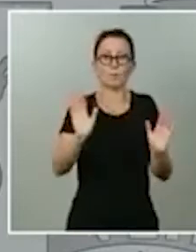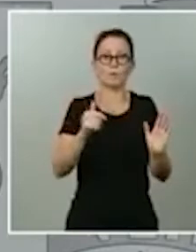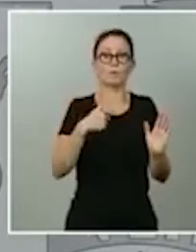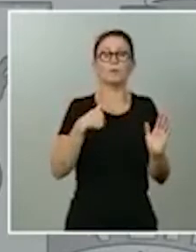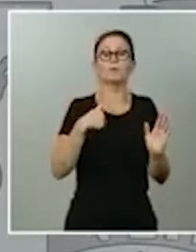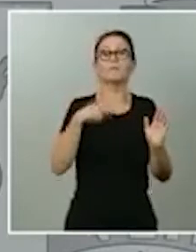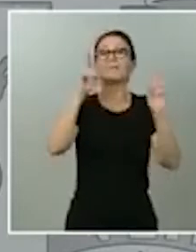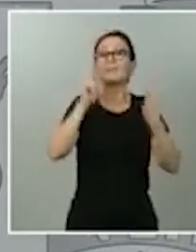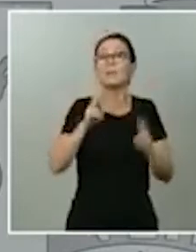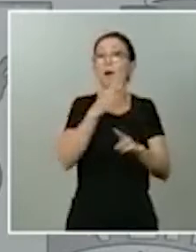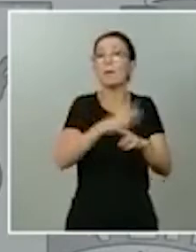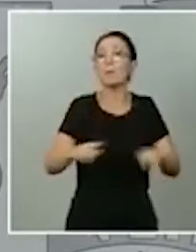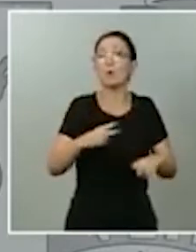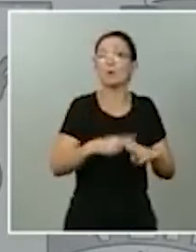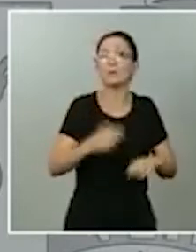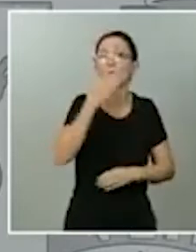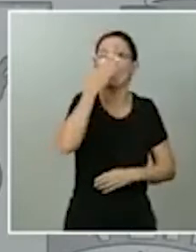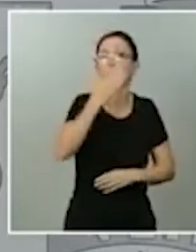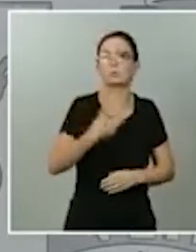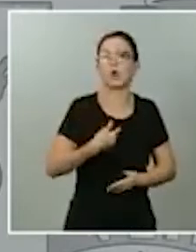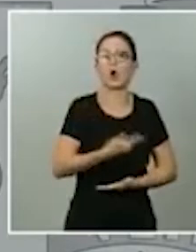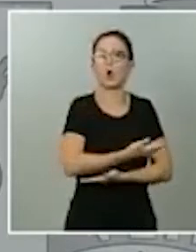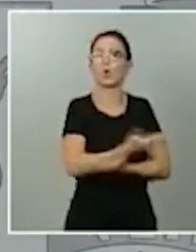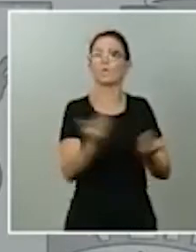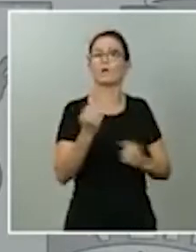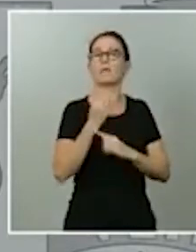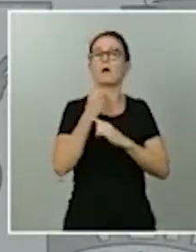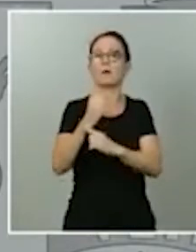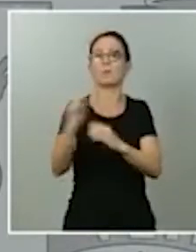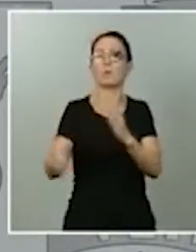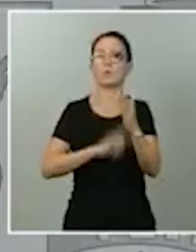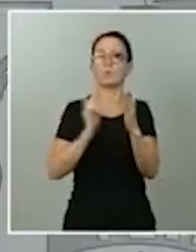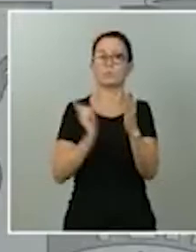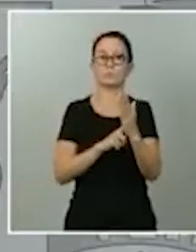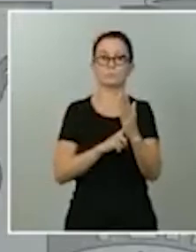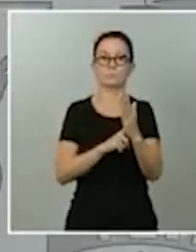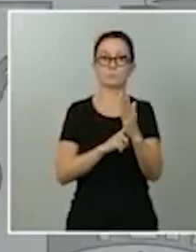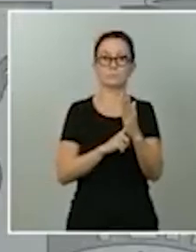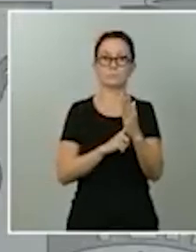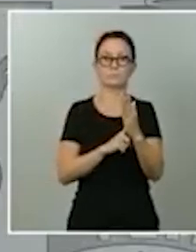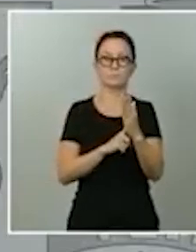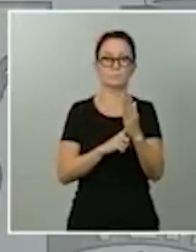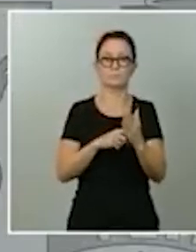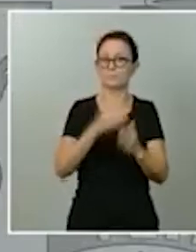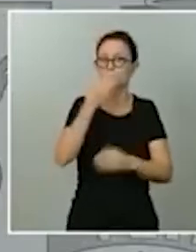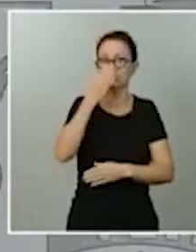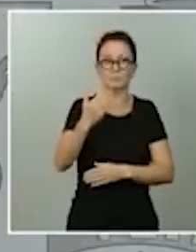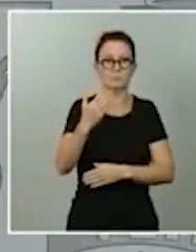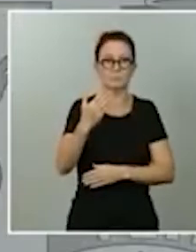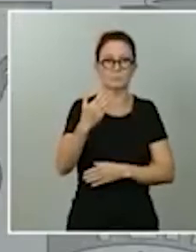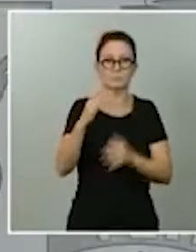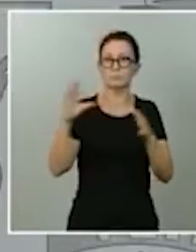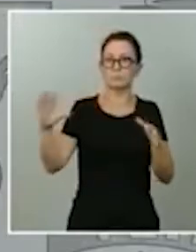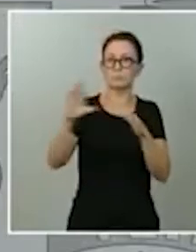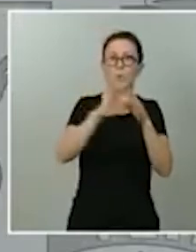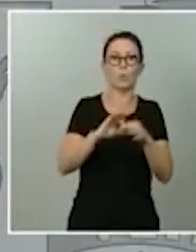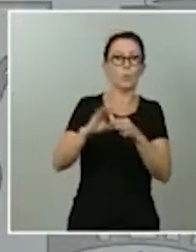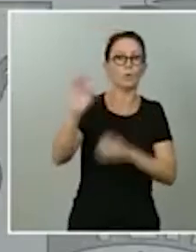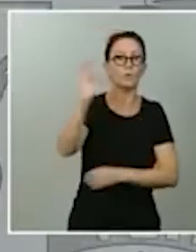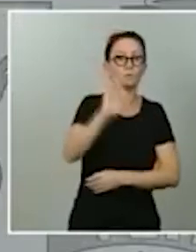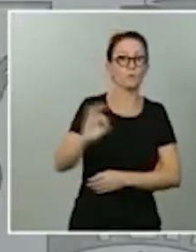confianza y total apoyo total confianza y total apoyo a Unidas Podemos y al vicepresidente segundo